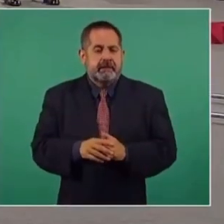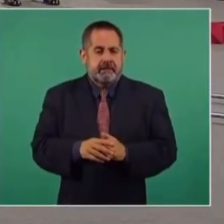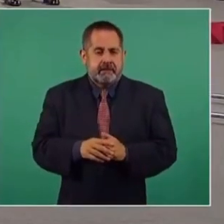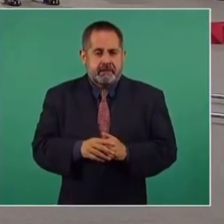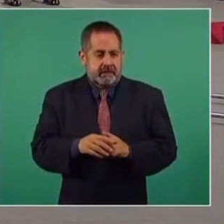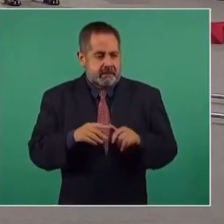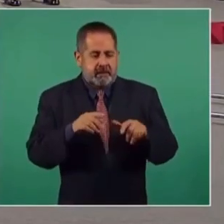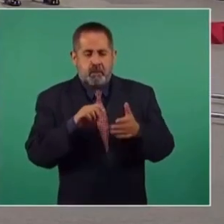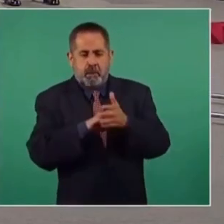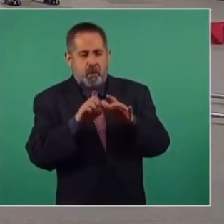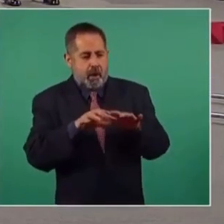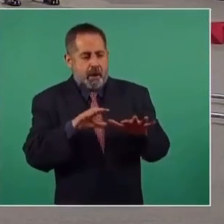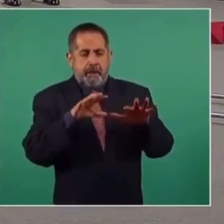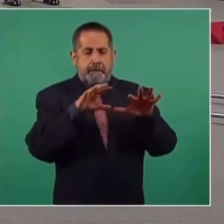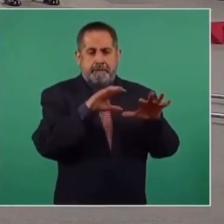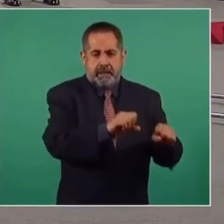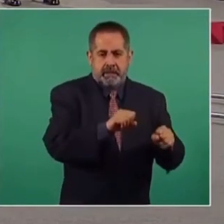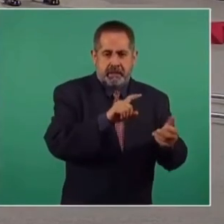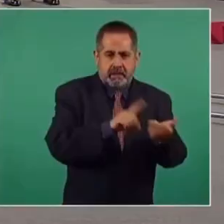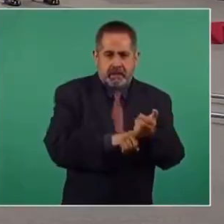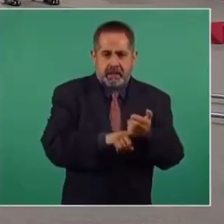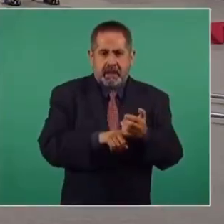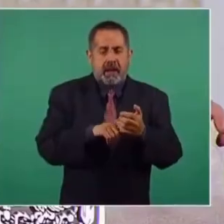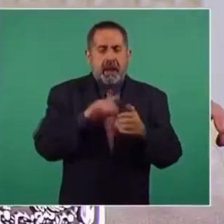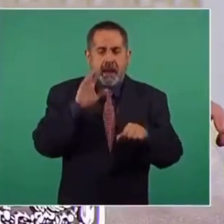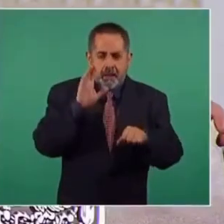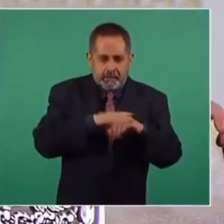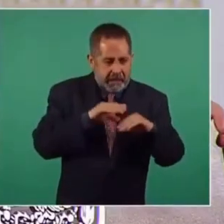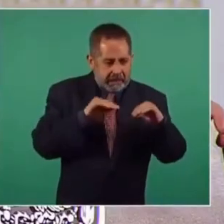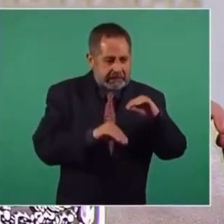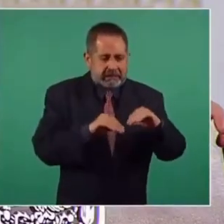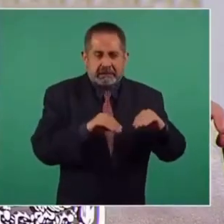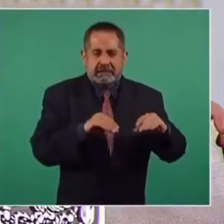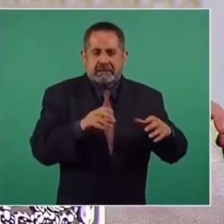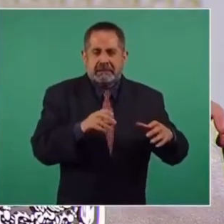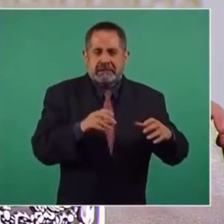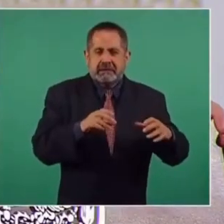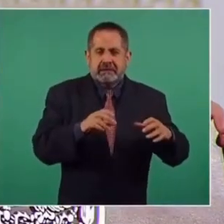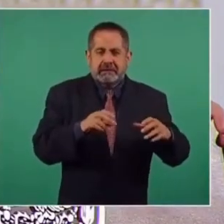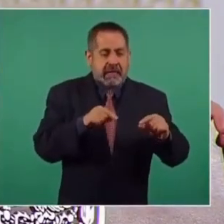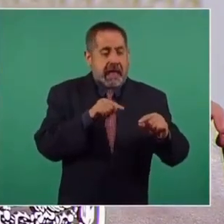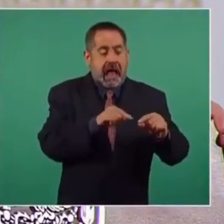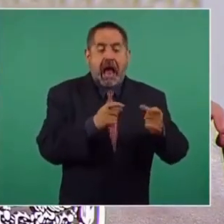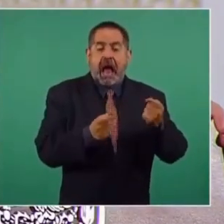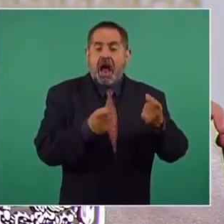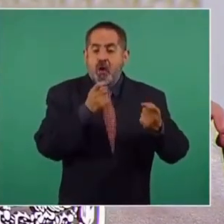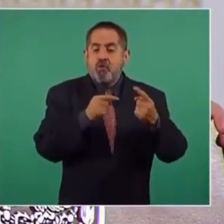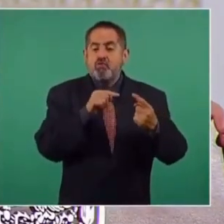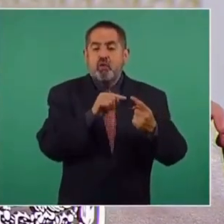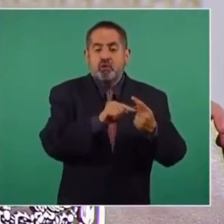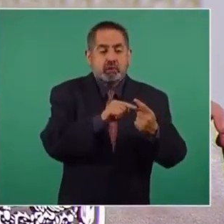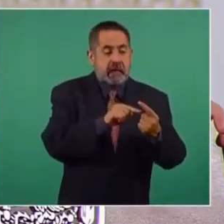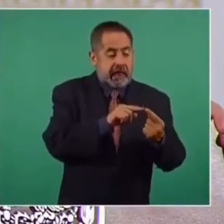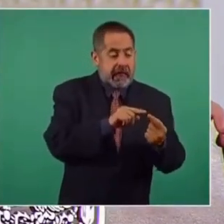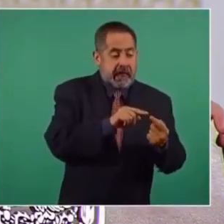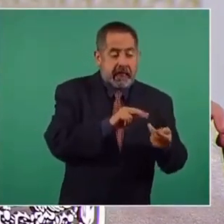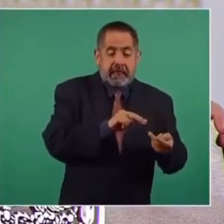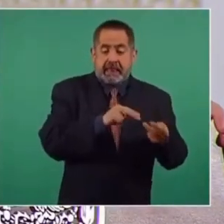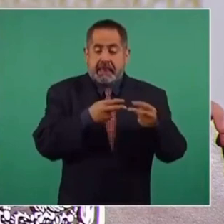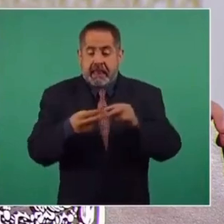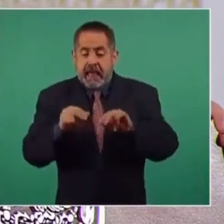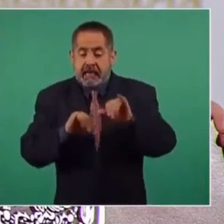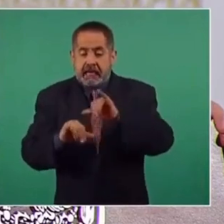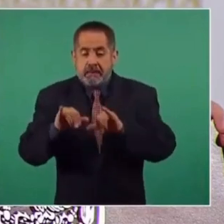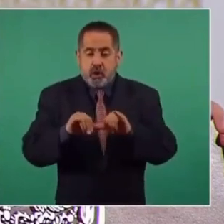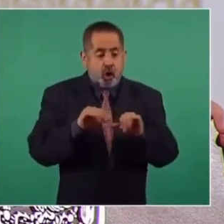decomisos que se hagan, poder meter más sustancias que son precursores químicos que van a dar a la